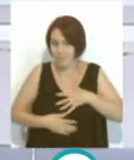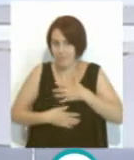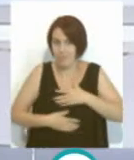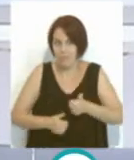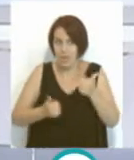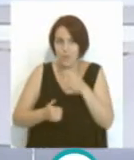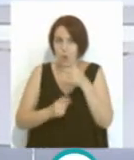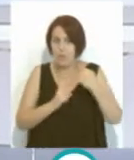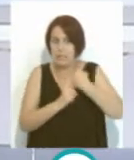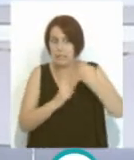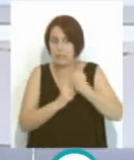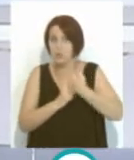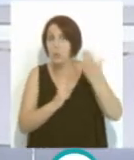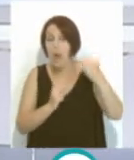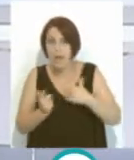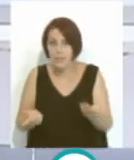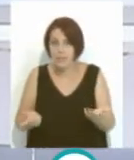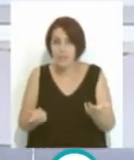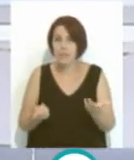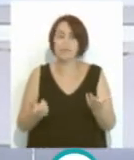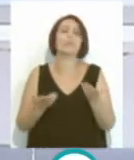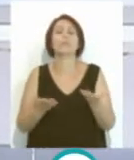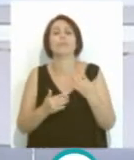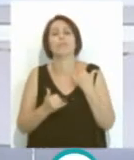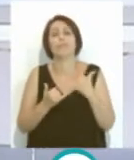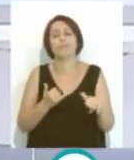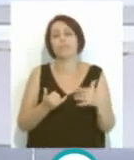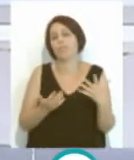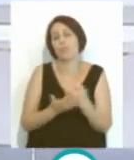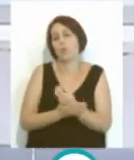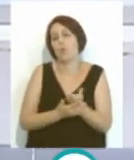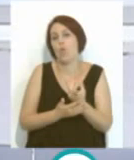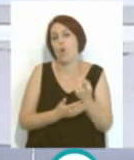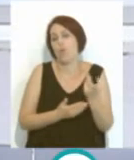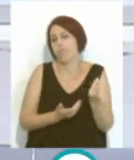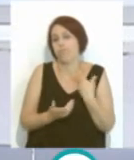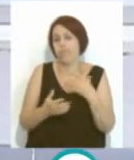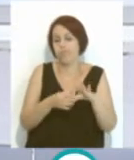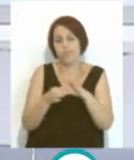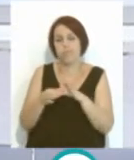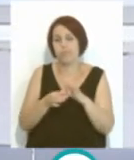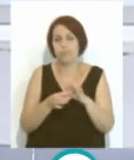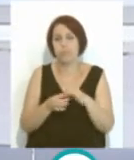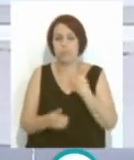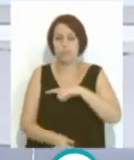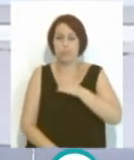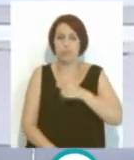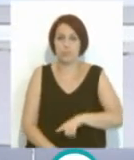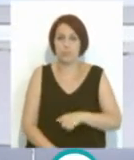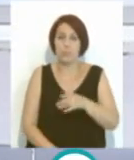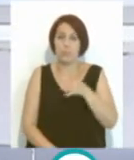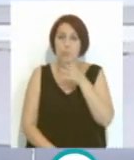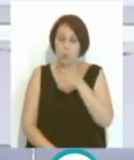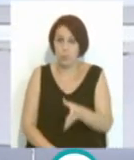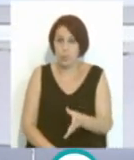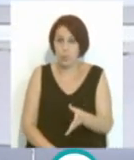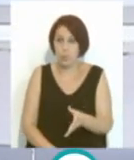suyo la crítica, ¿no? Pero al final todo se empareja. Nosotros también, el motivo